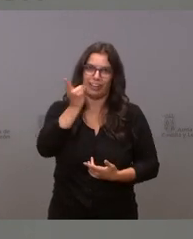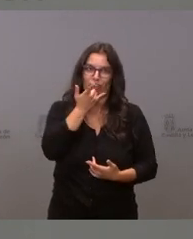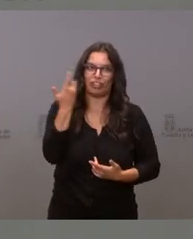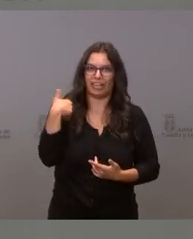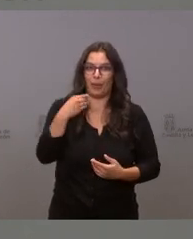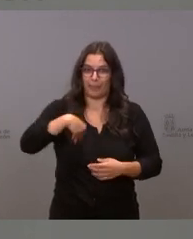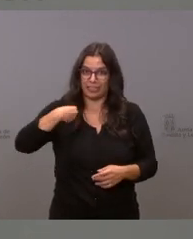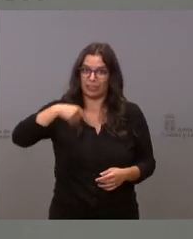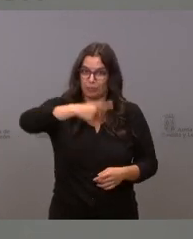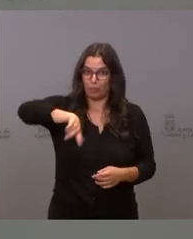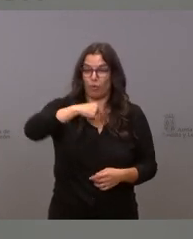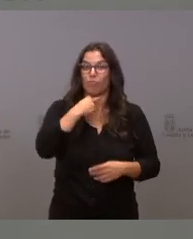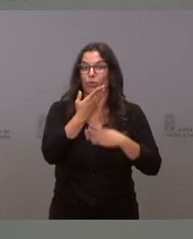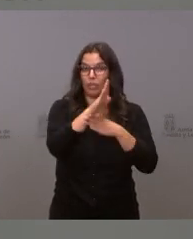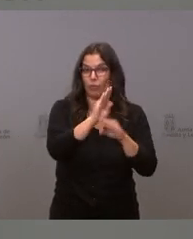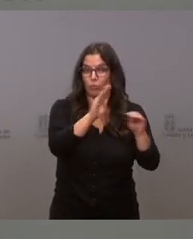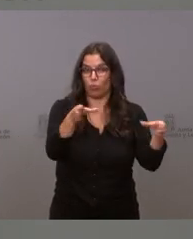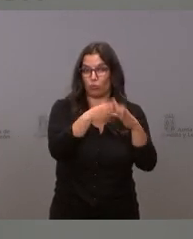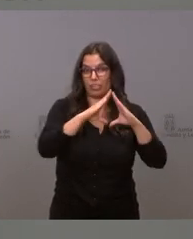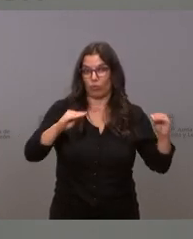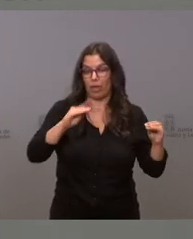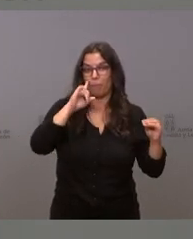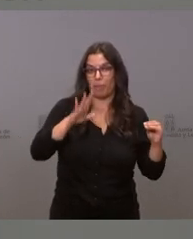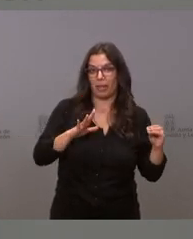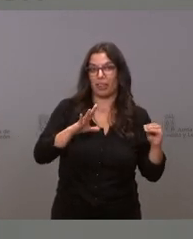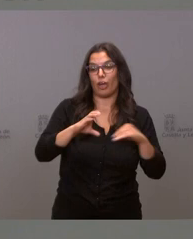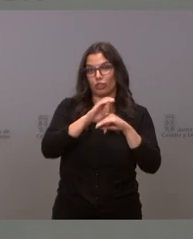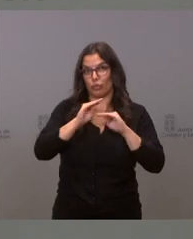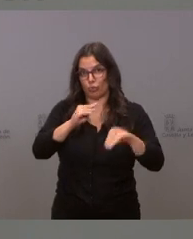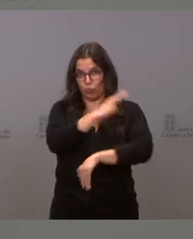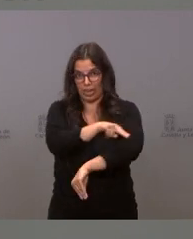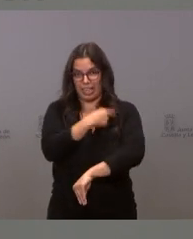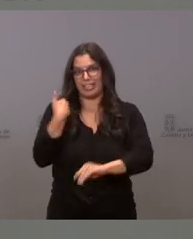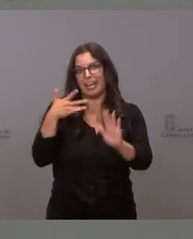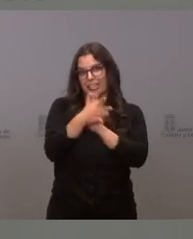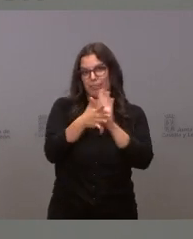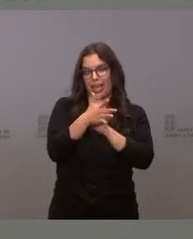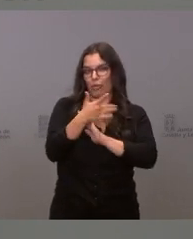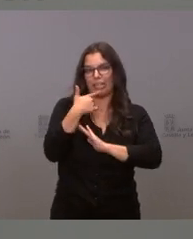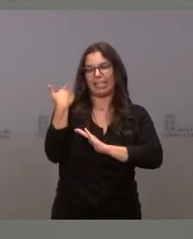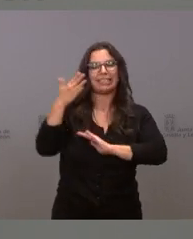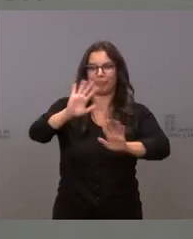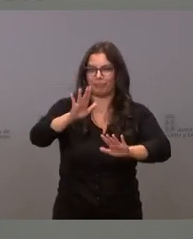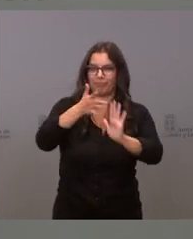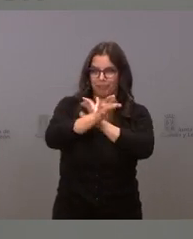que el propio portavoz de la Junta de Andalucía incluso el consejero de Sanidad de Andalucía corrigieron ayer